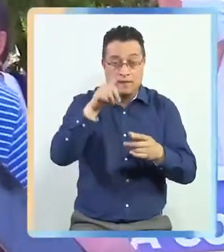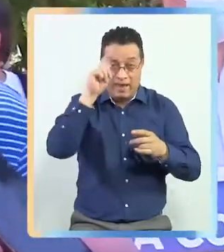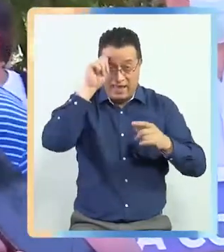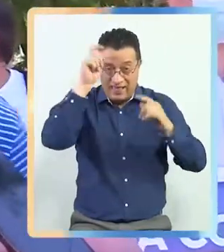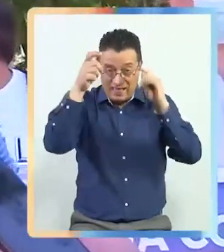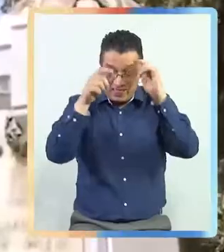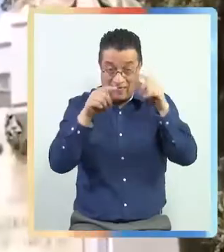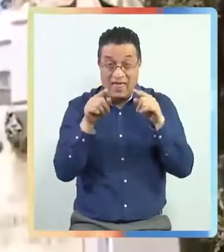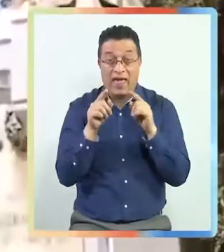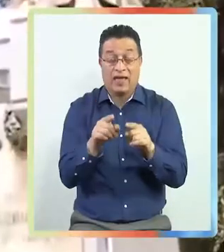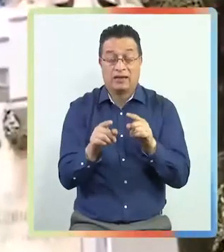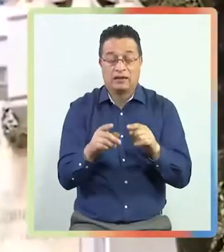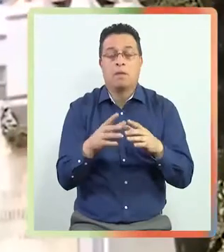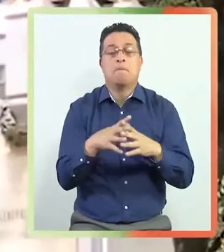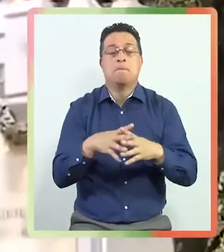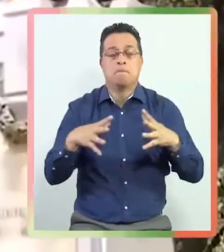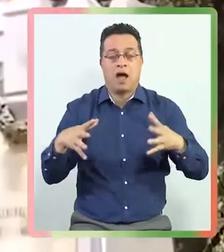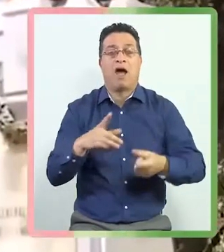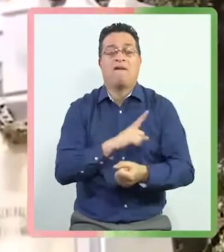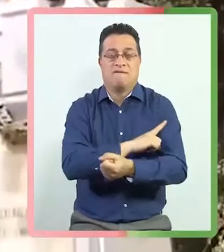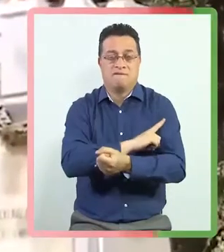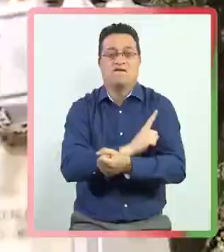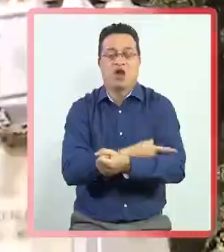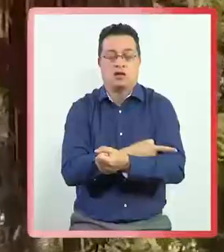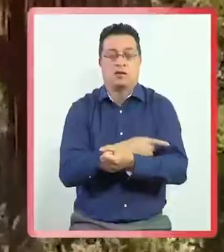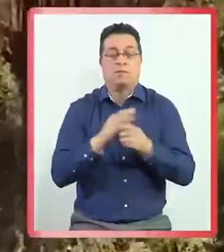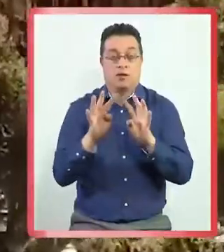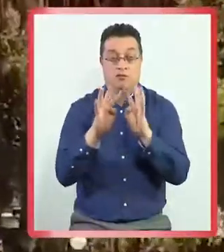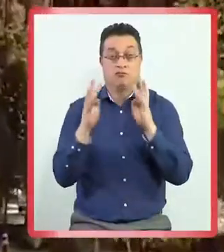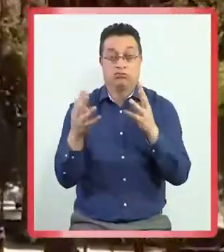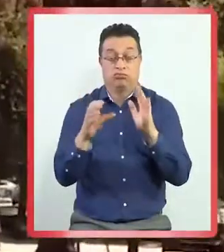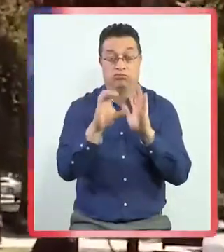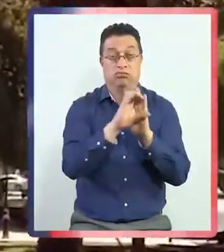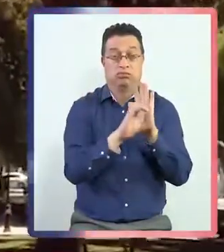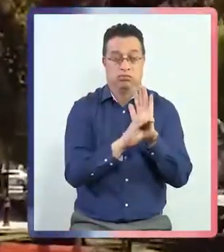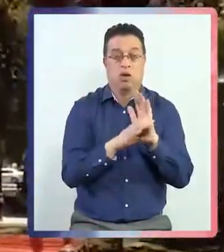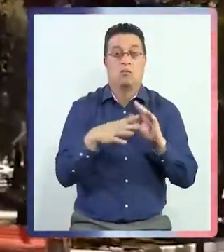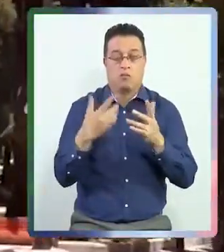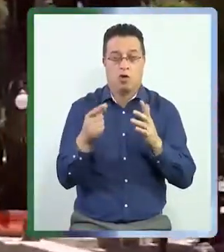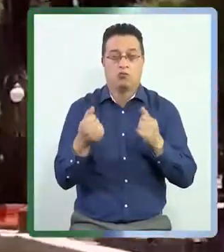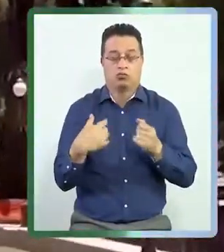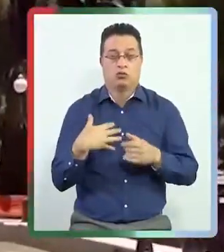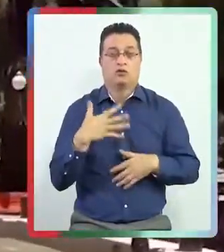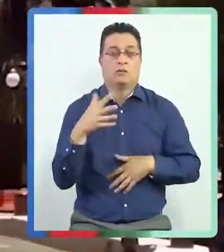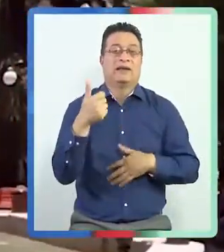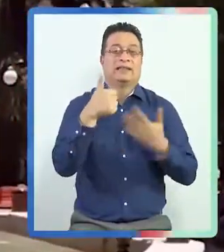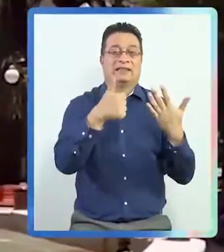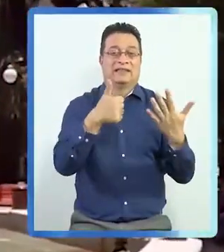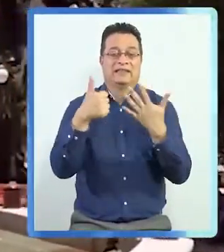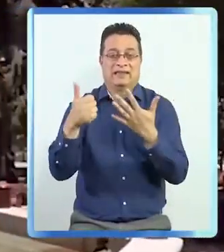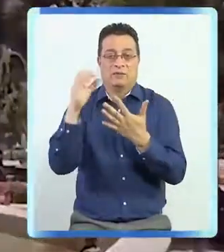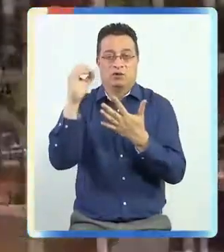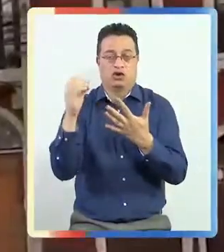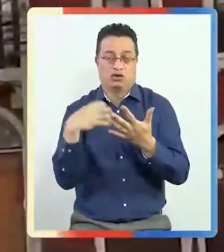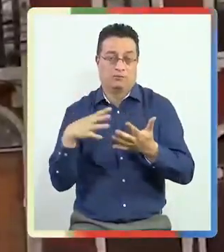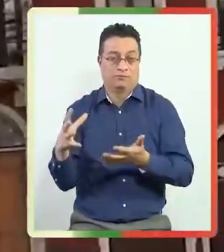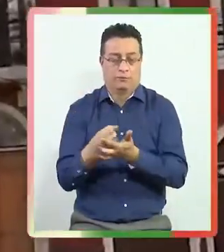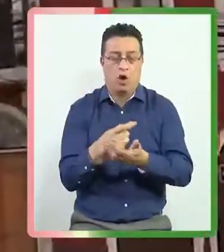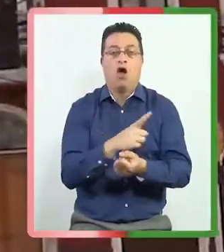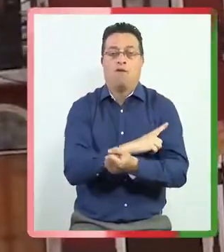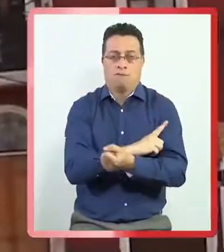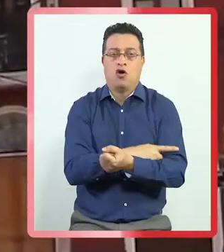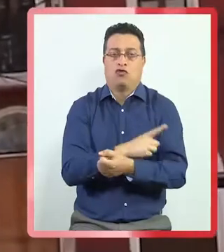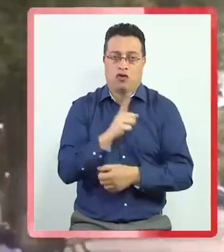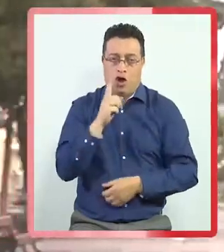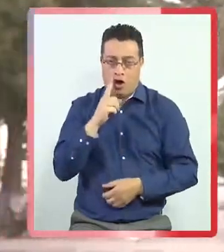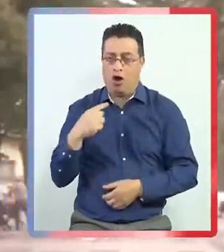iniciativa va a tomar mucha más fuerza, y los convencionales que tenemos que llegar a un alto poro de dos tercios van a saber de que esta tiene